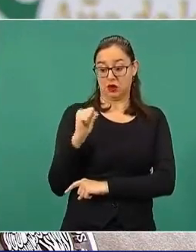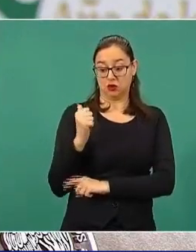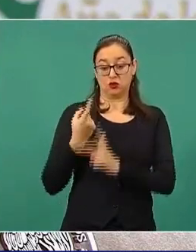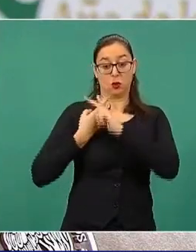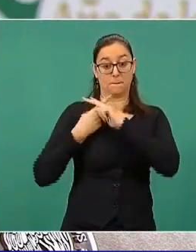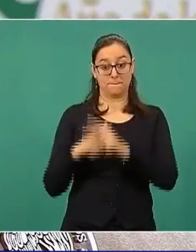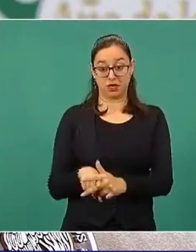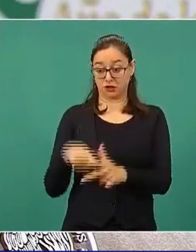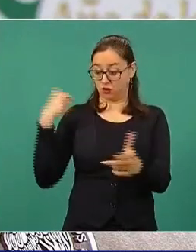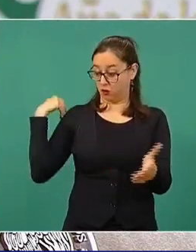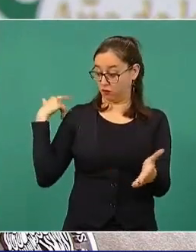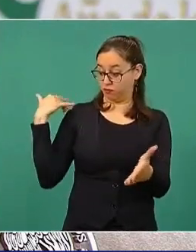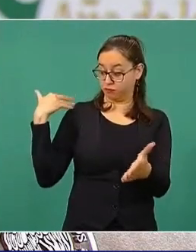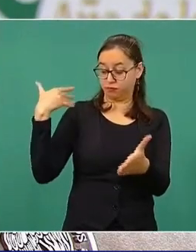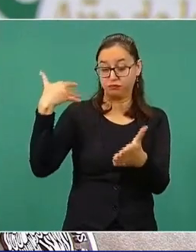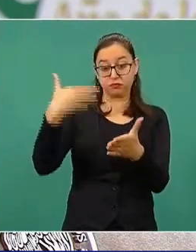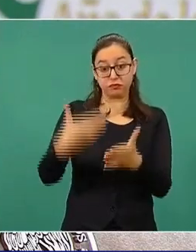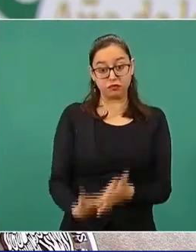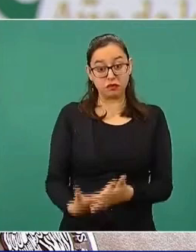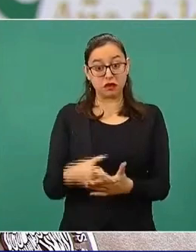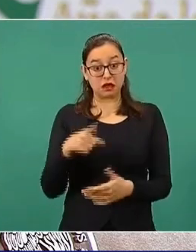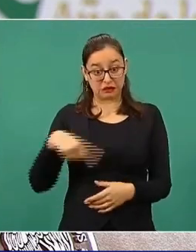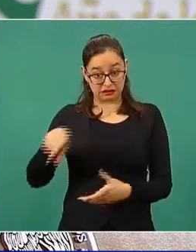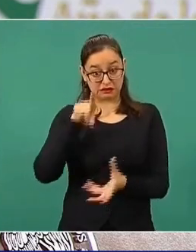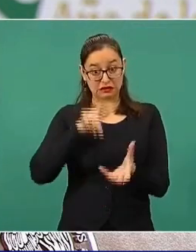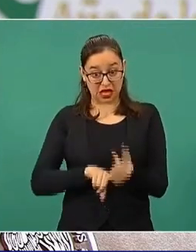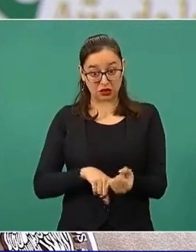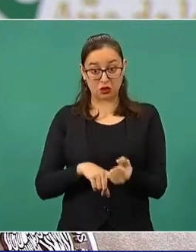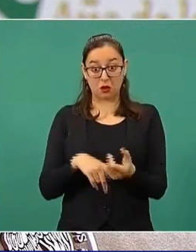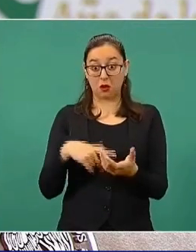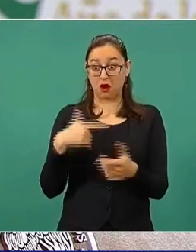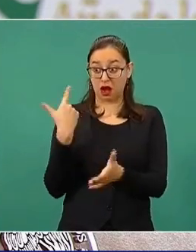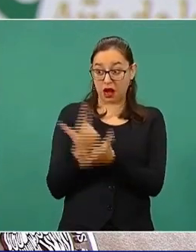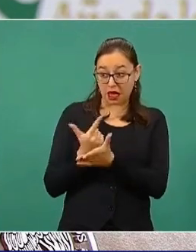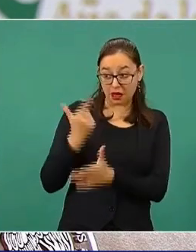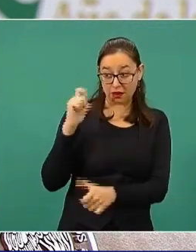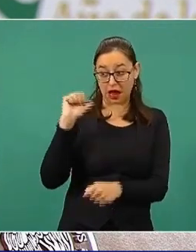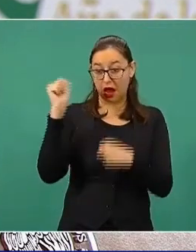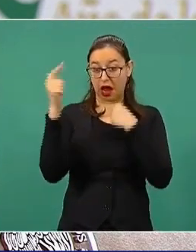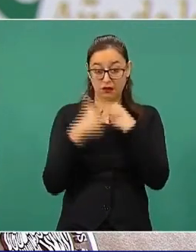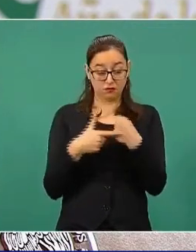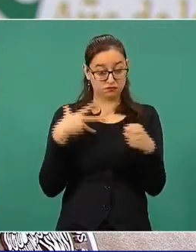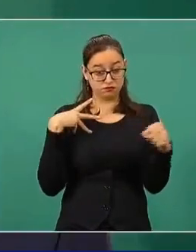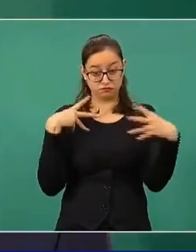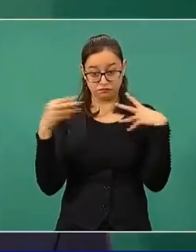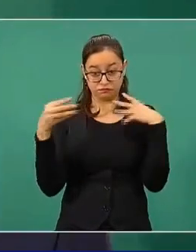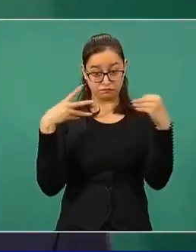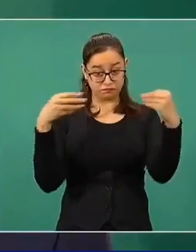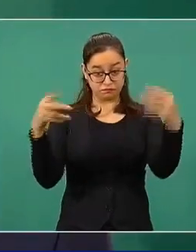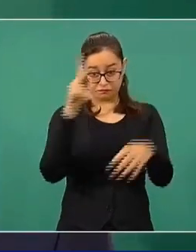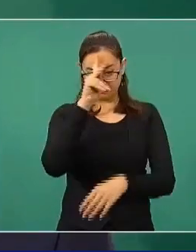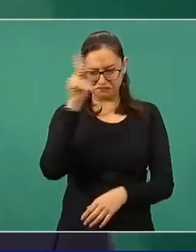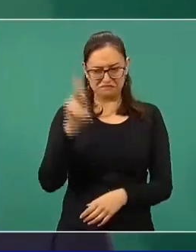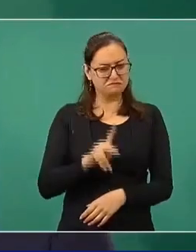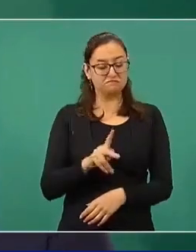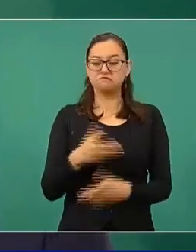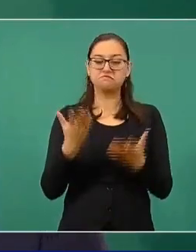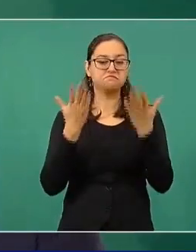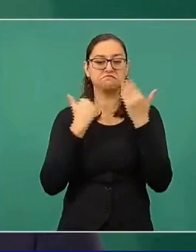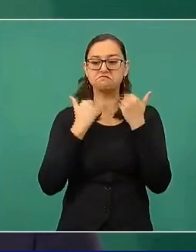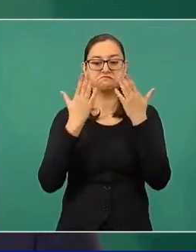hasta este momento no ha habido ninguna repercusión respecto a los contagios de COVID-19.